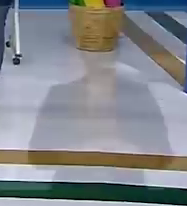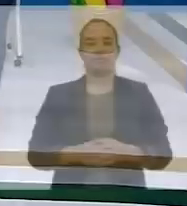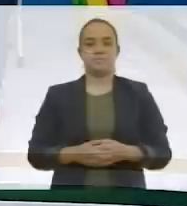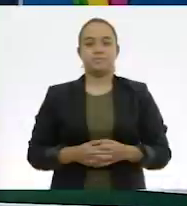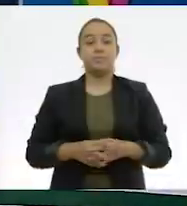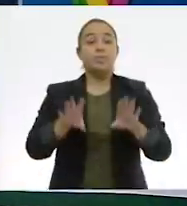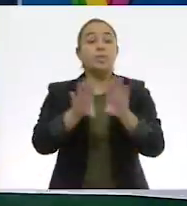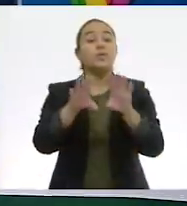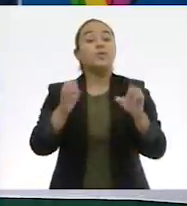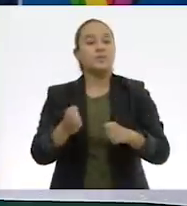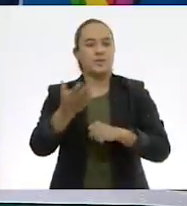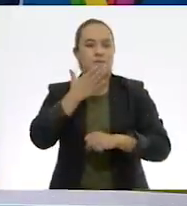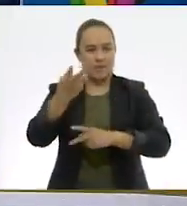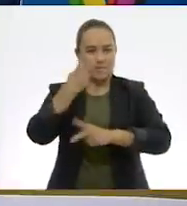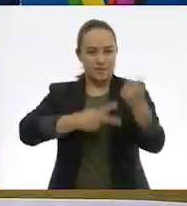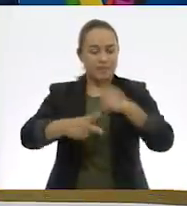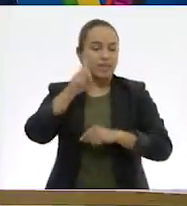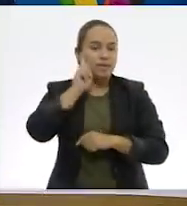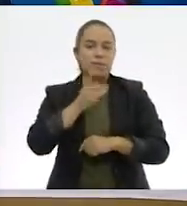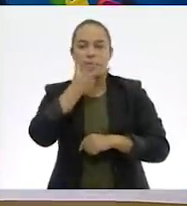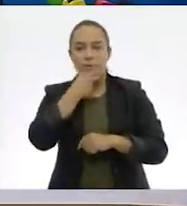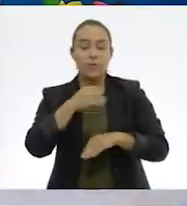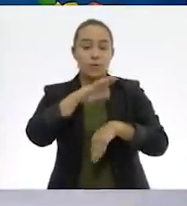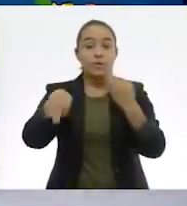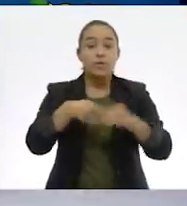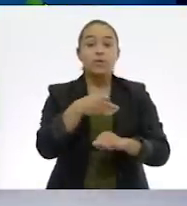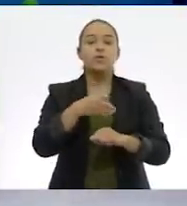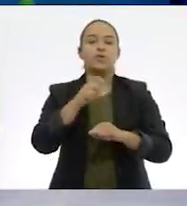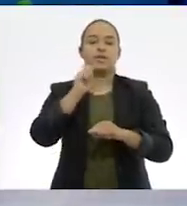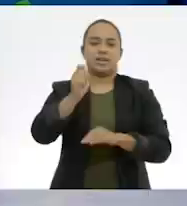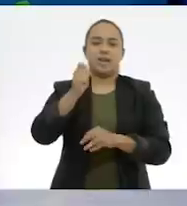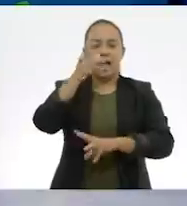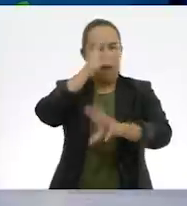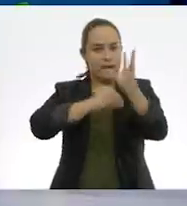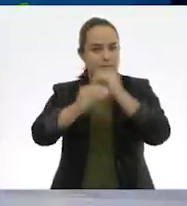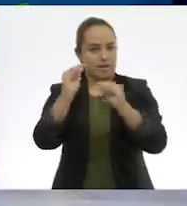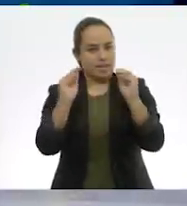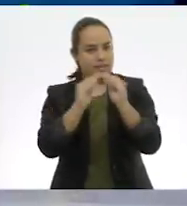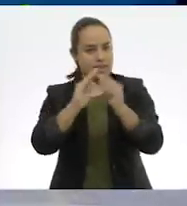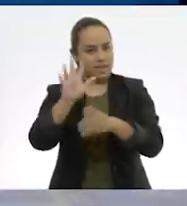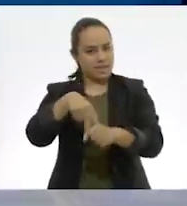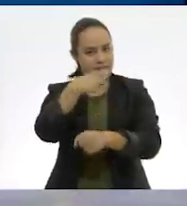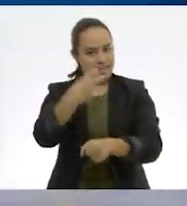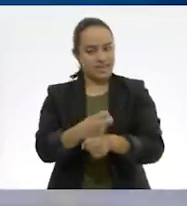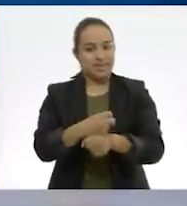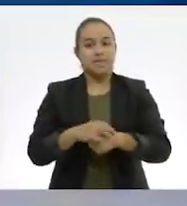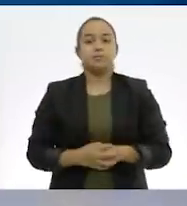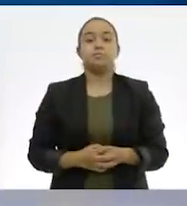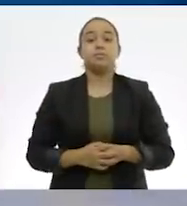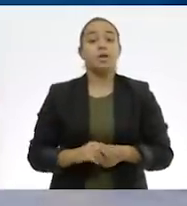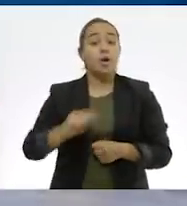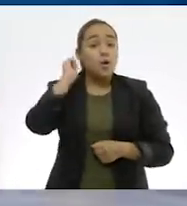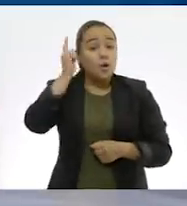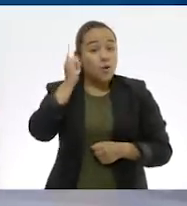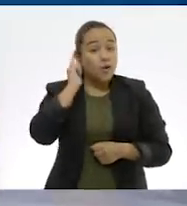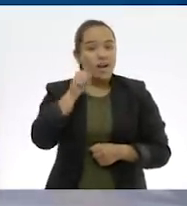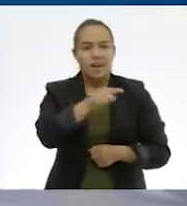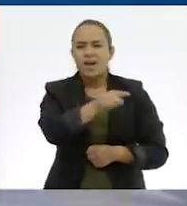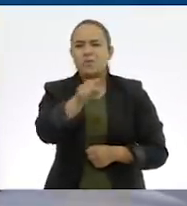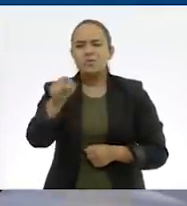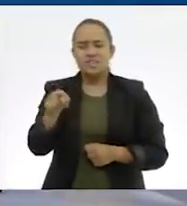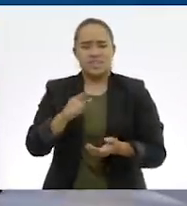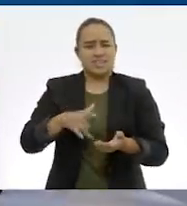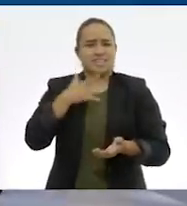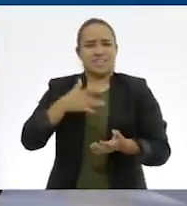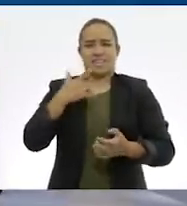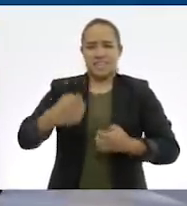¿Cómo están? Bienvenidas y bienvenidos a una sesión más de Aprende en Casa 2. Y espero que estén tan